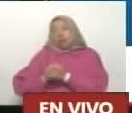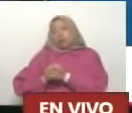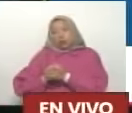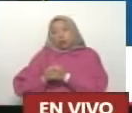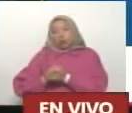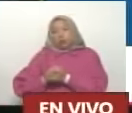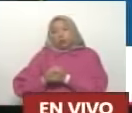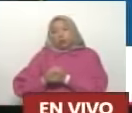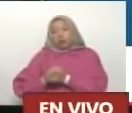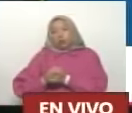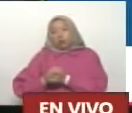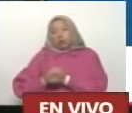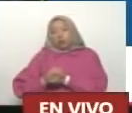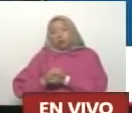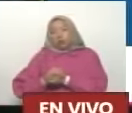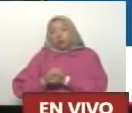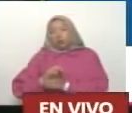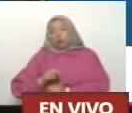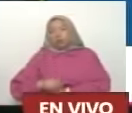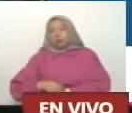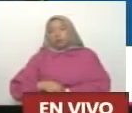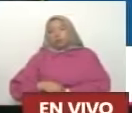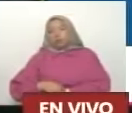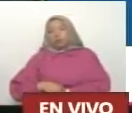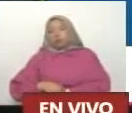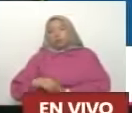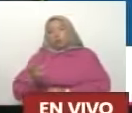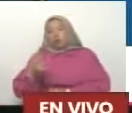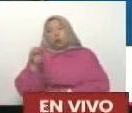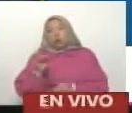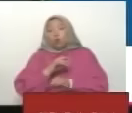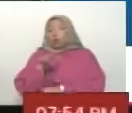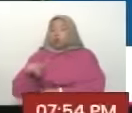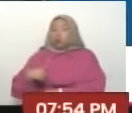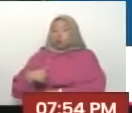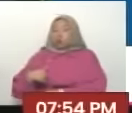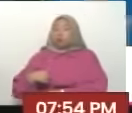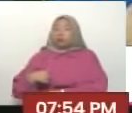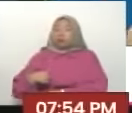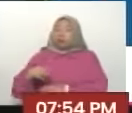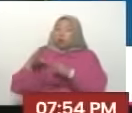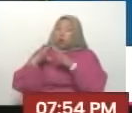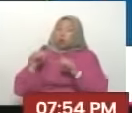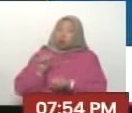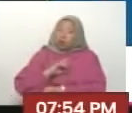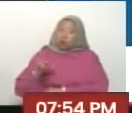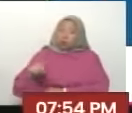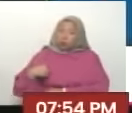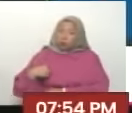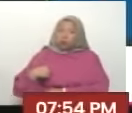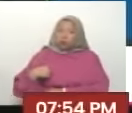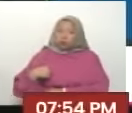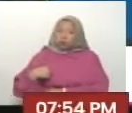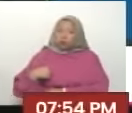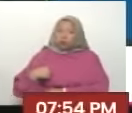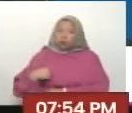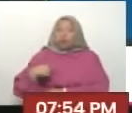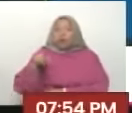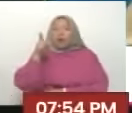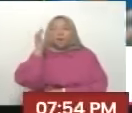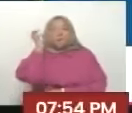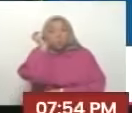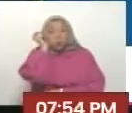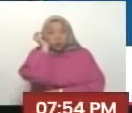mucho Gracias Y el rol Que tenemos que jugar Nosotros Todos nosotros Y ustedes Mujeres